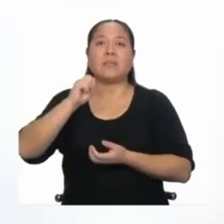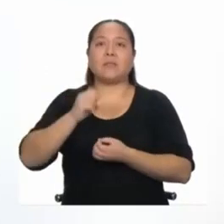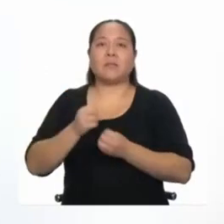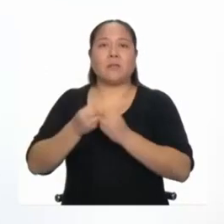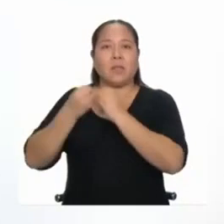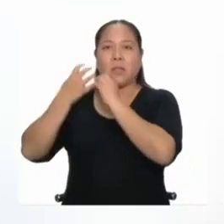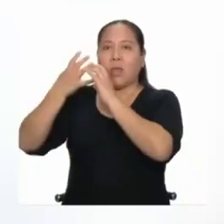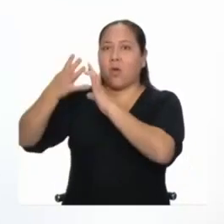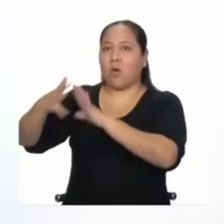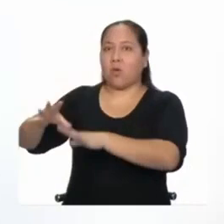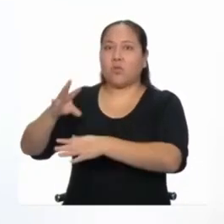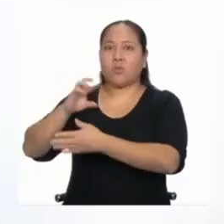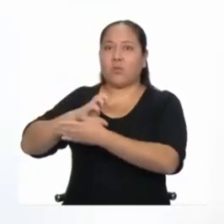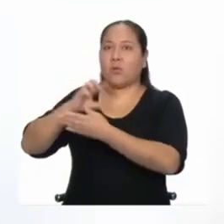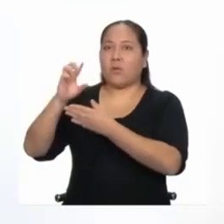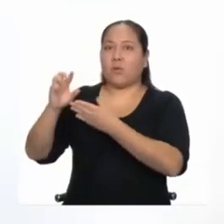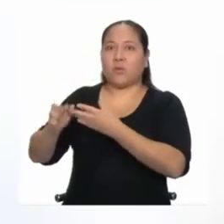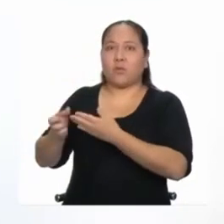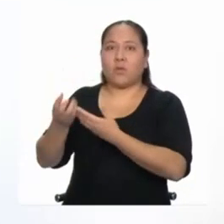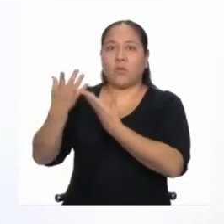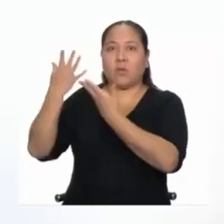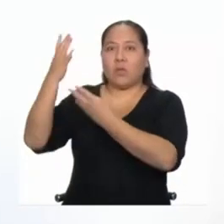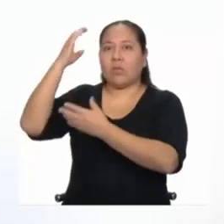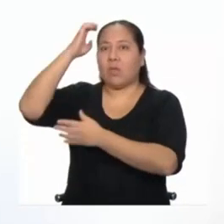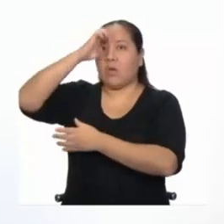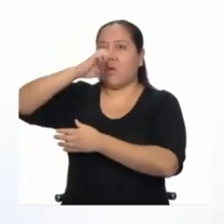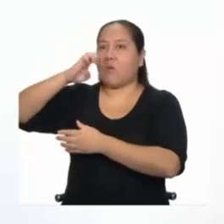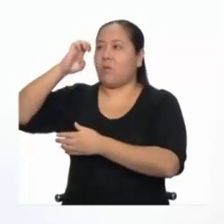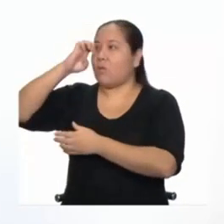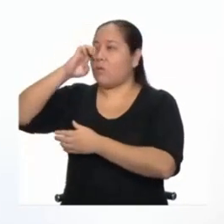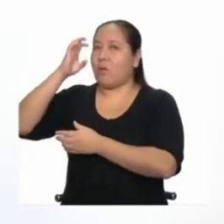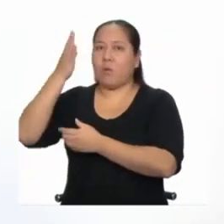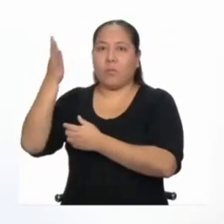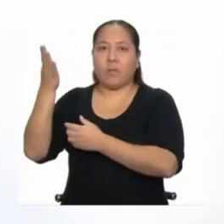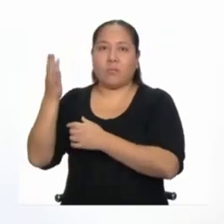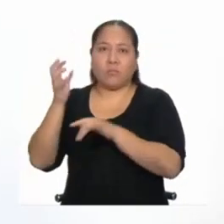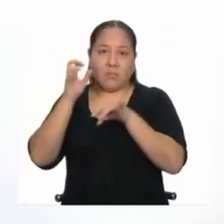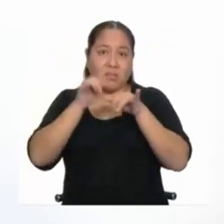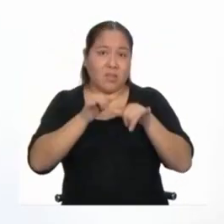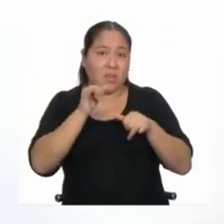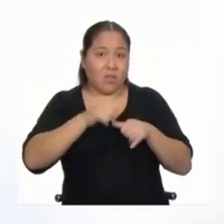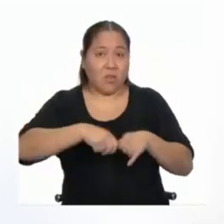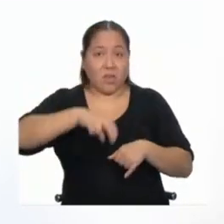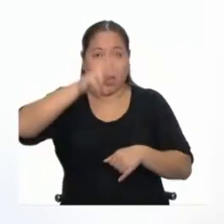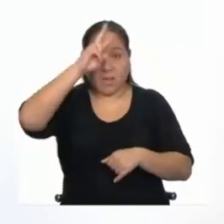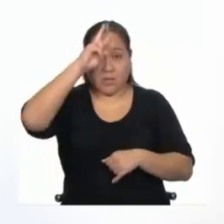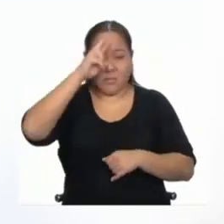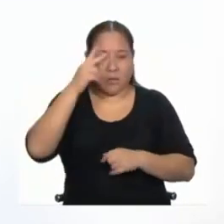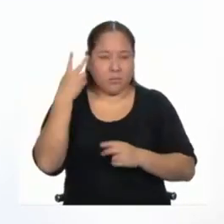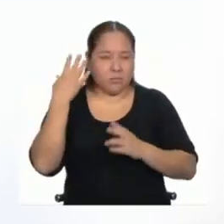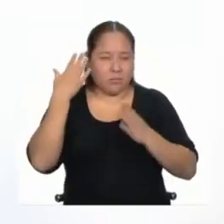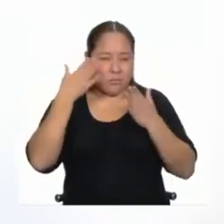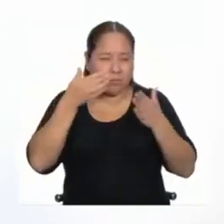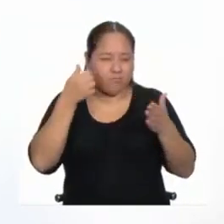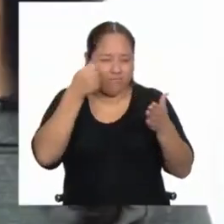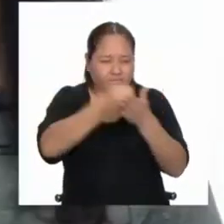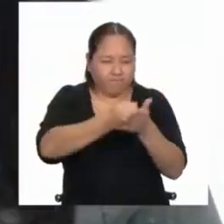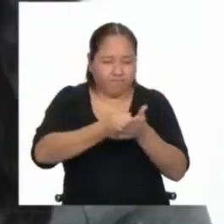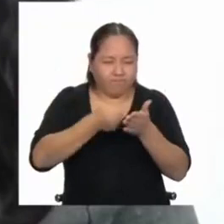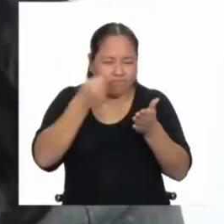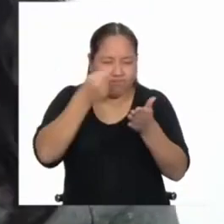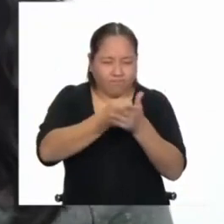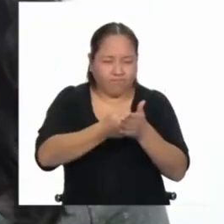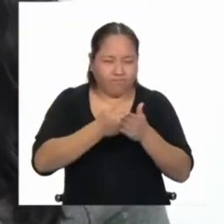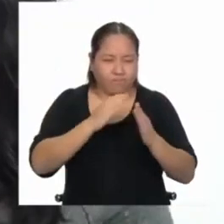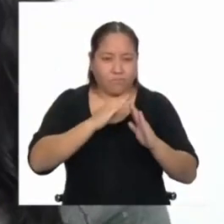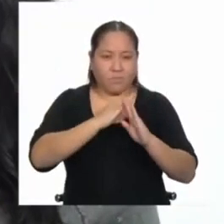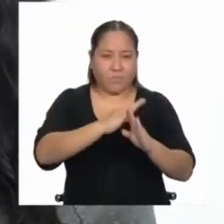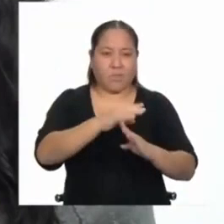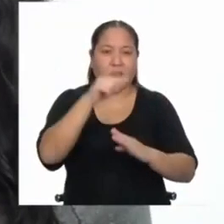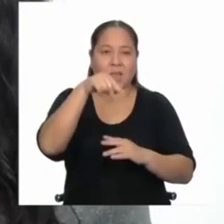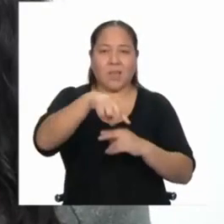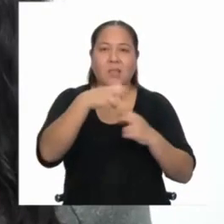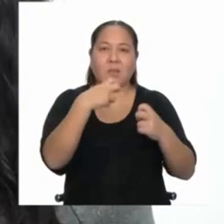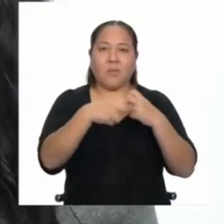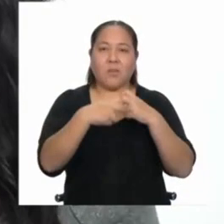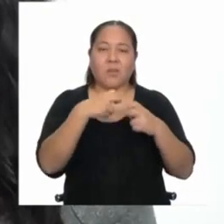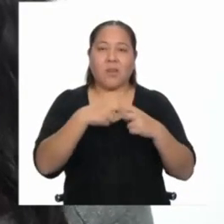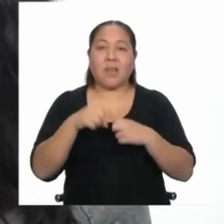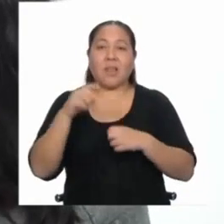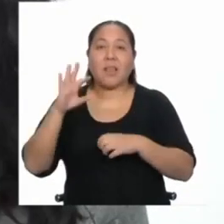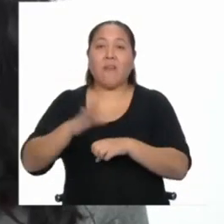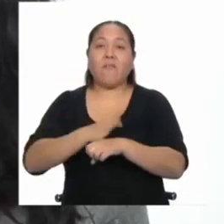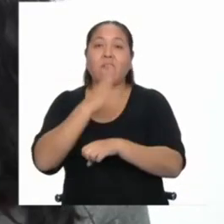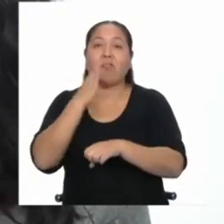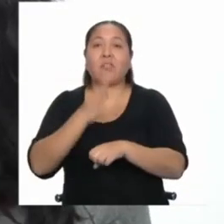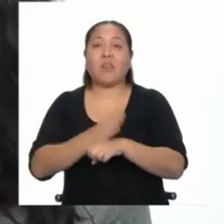prometedora en Europa para quedarse acá en el Perú, enfrentando el problema. Además, es la